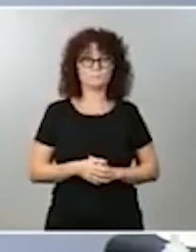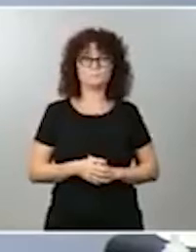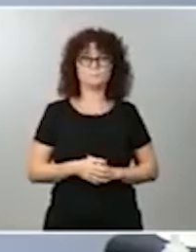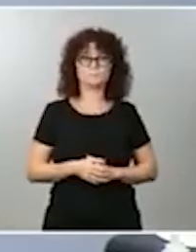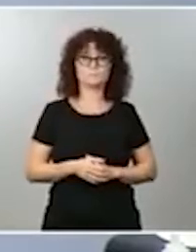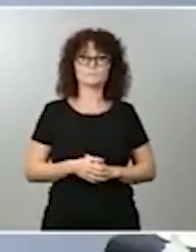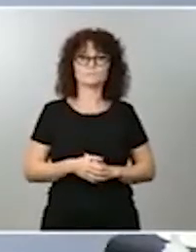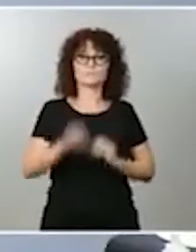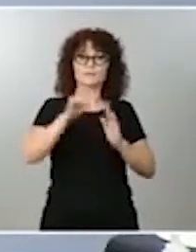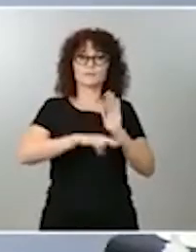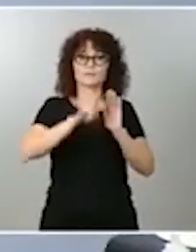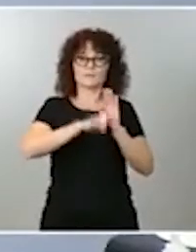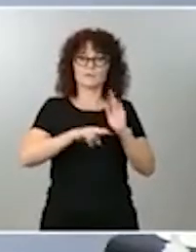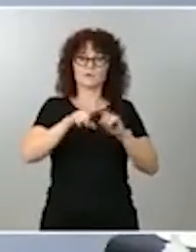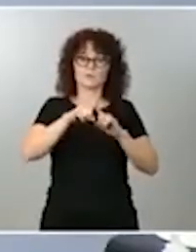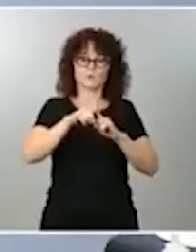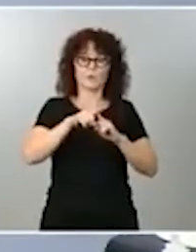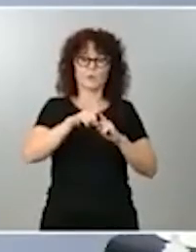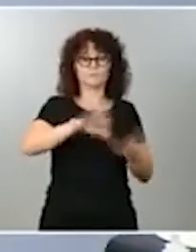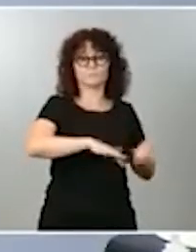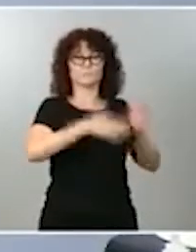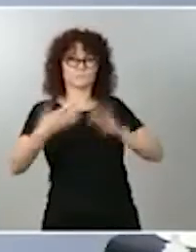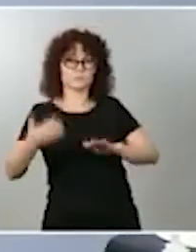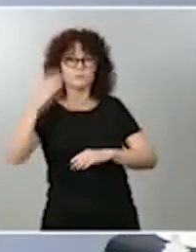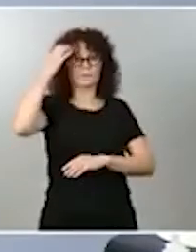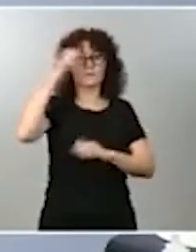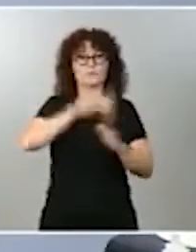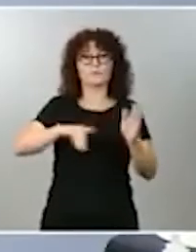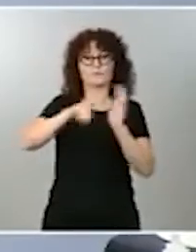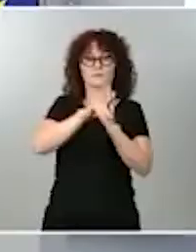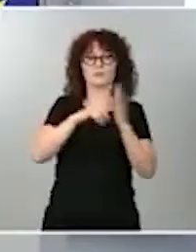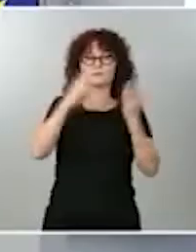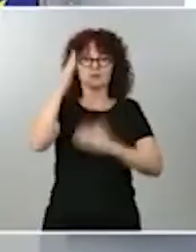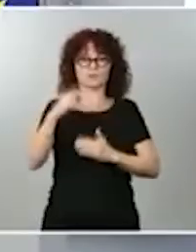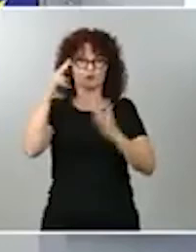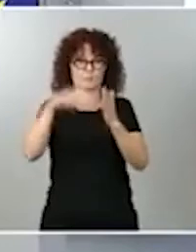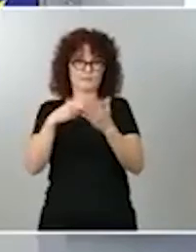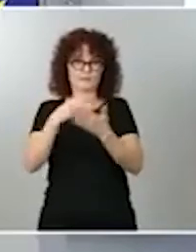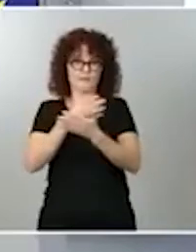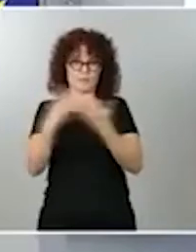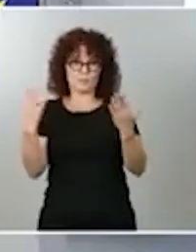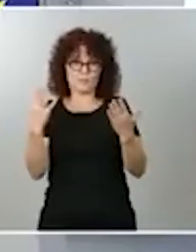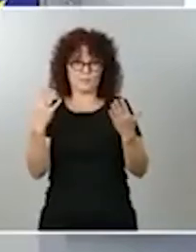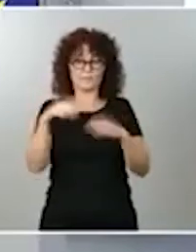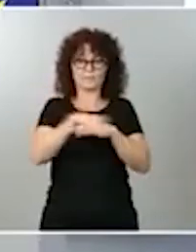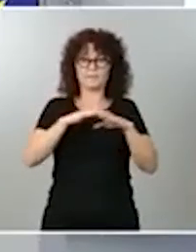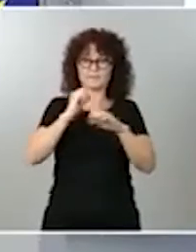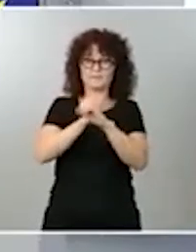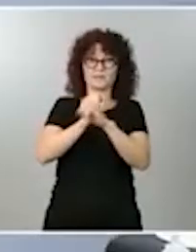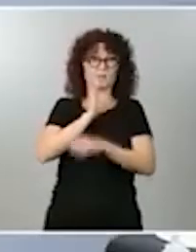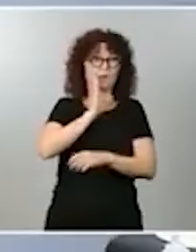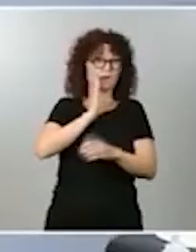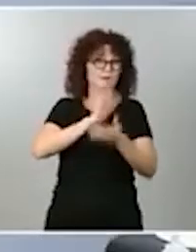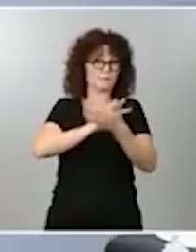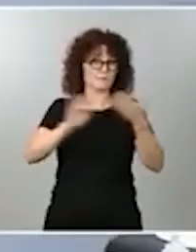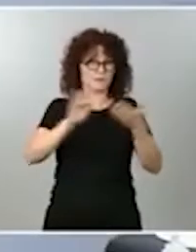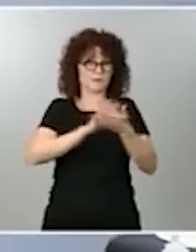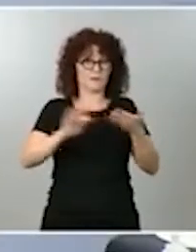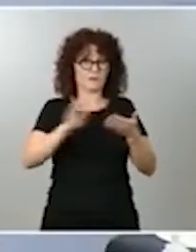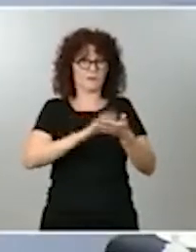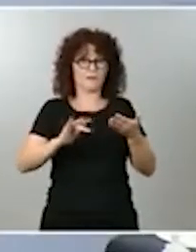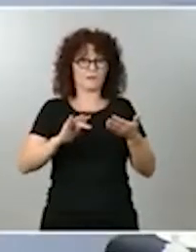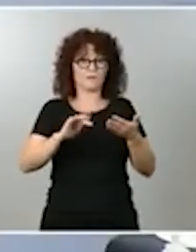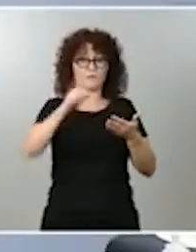.2019, como también mencionaba Yolanda Díaz, la ministra de Trabajo. El mensaje es muy claro. Para recuperarnos de esta